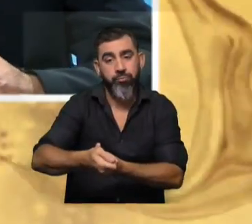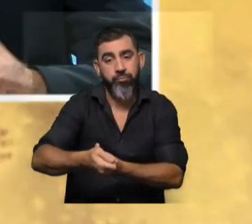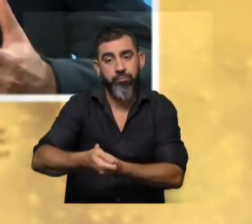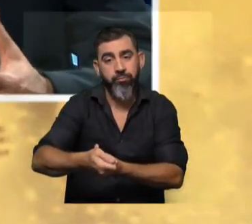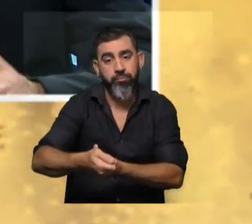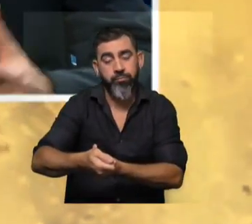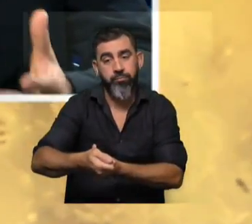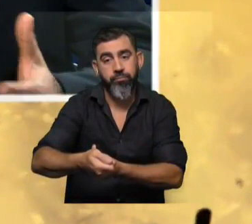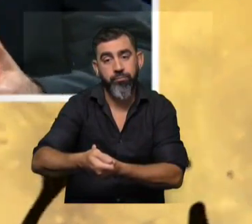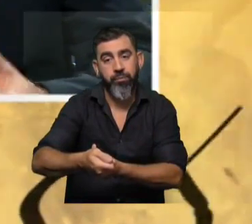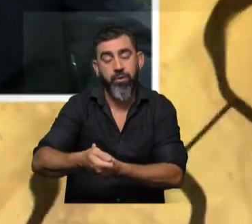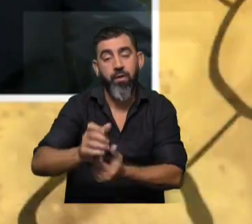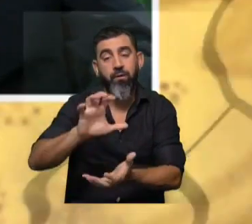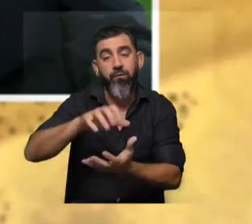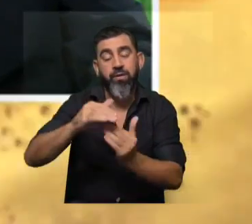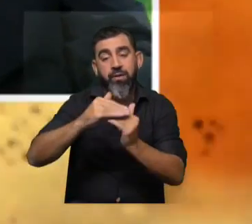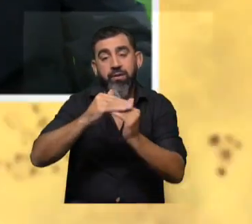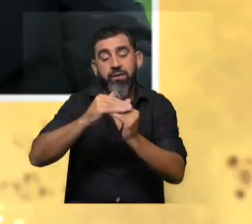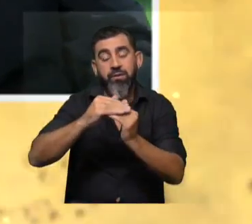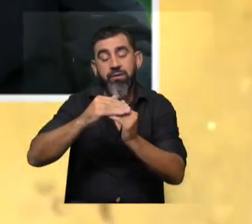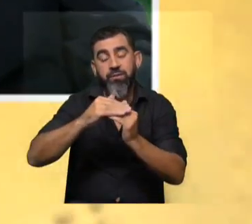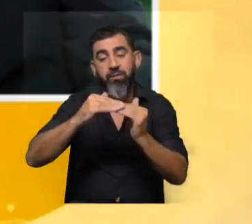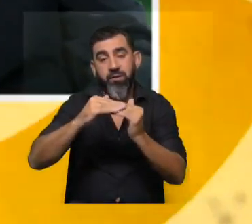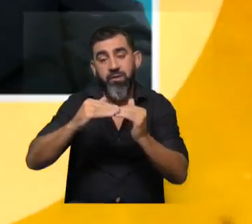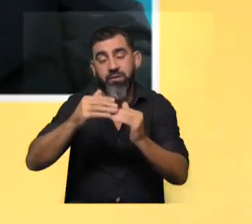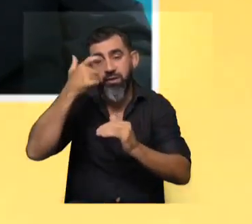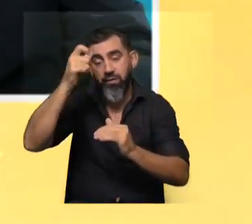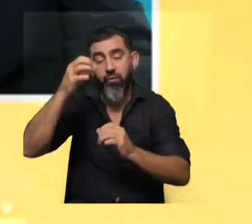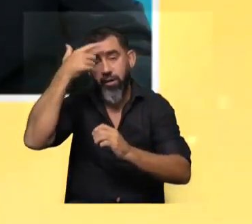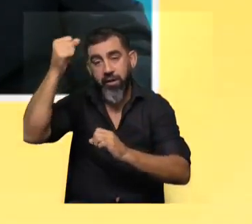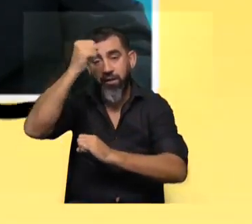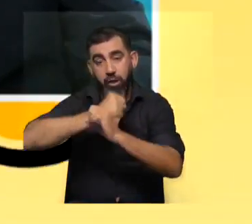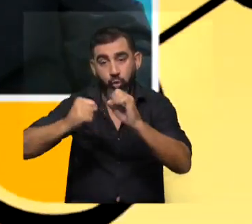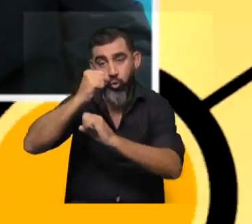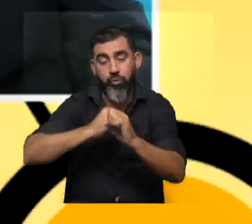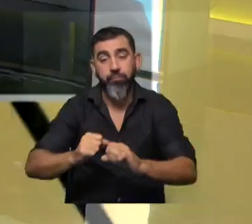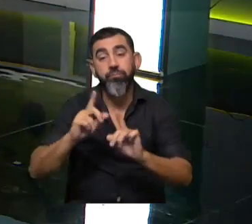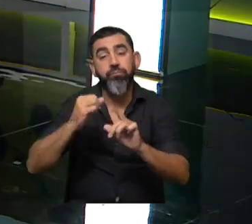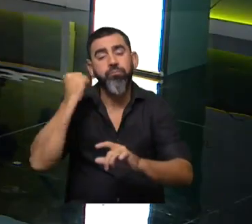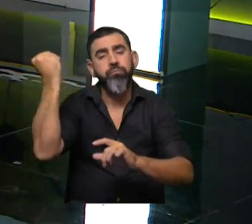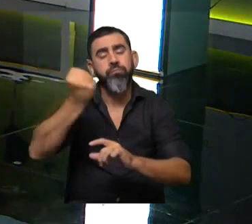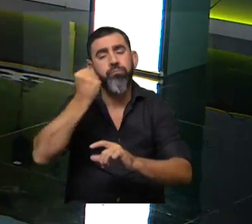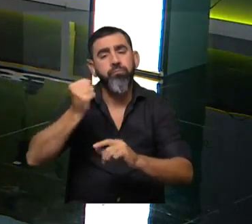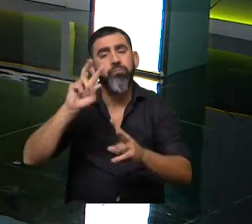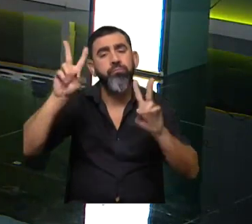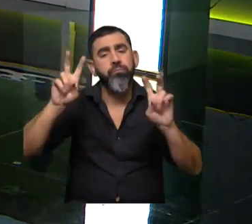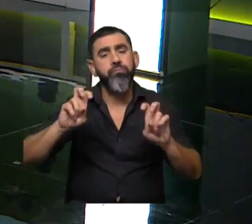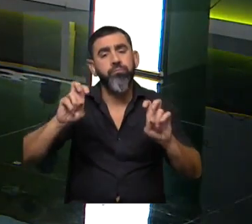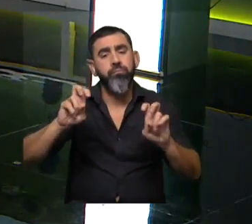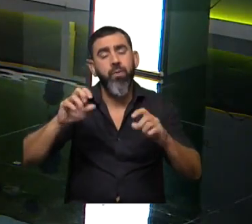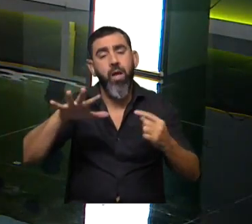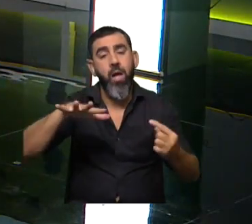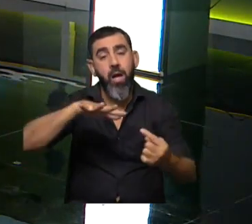las startups de base científico tecnológico. Bien y también han hecho un hincapié fuerte en lo que tiene que ver con el tema